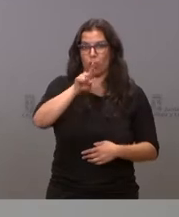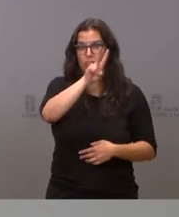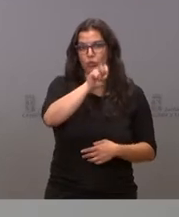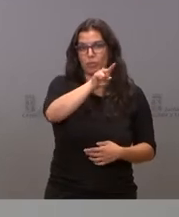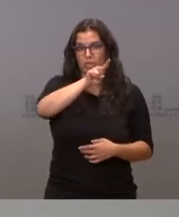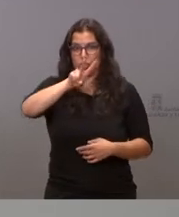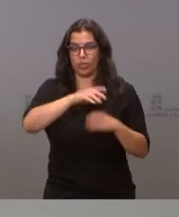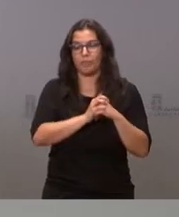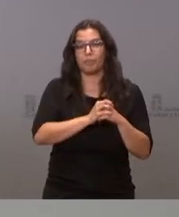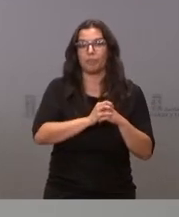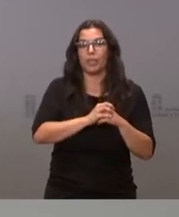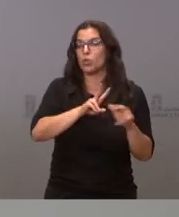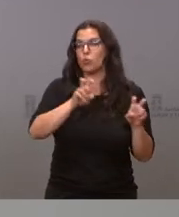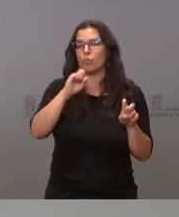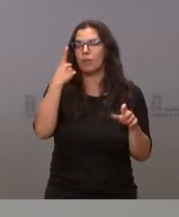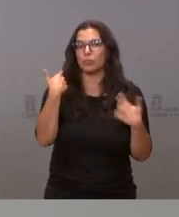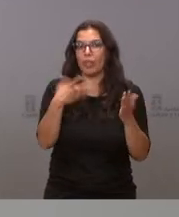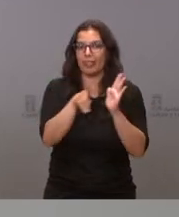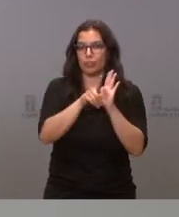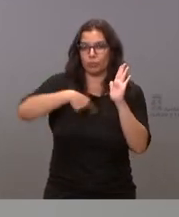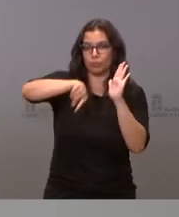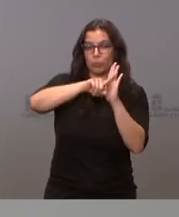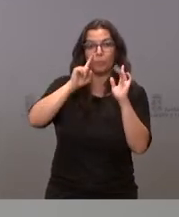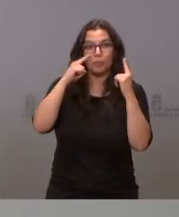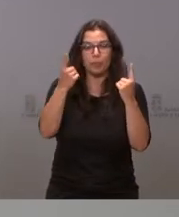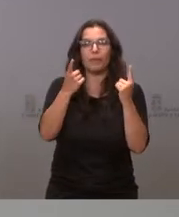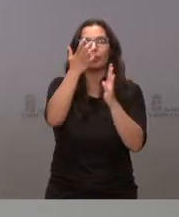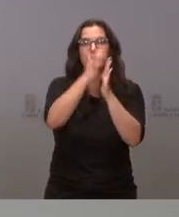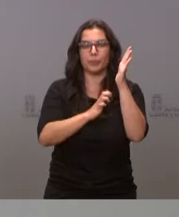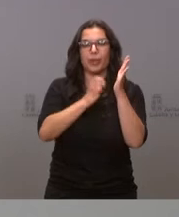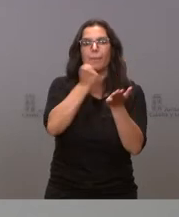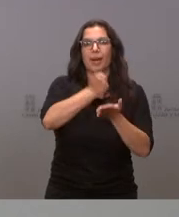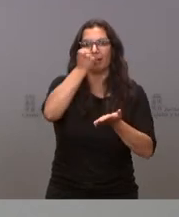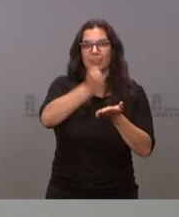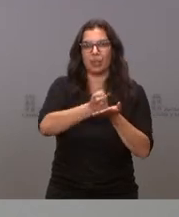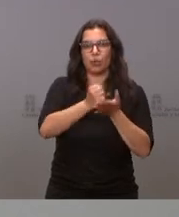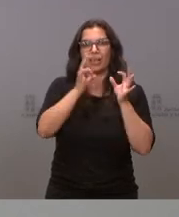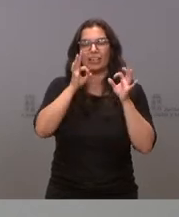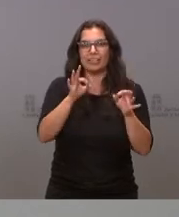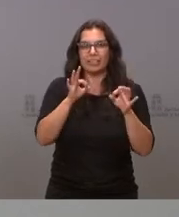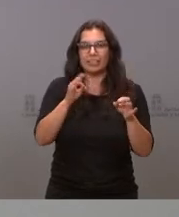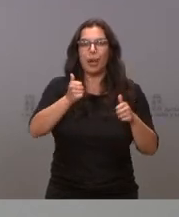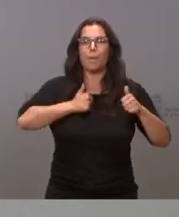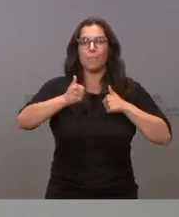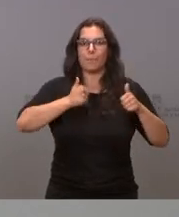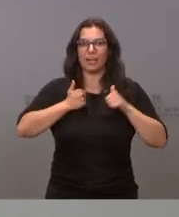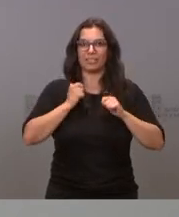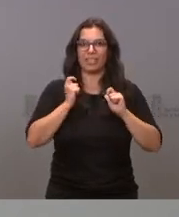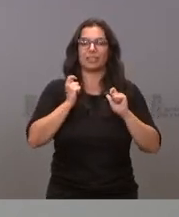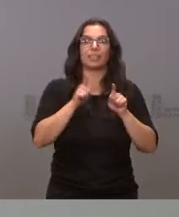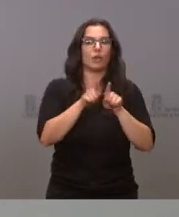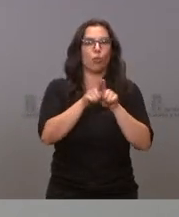La principal novedad, no obstante, de este decreto es que por primera vez se rebajan las matrículas de los másteres habilitantes y no